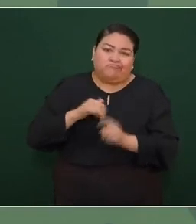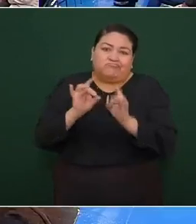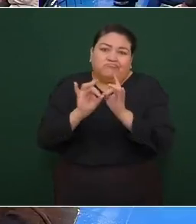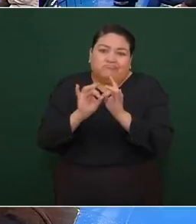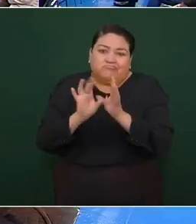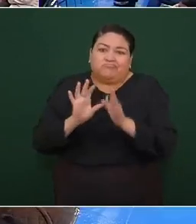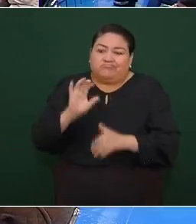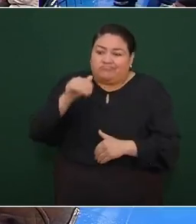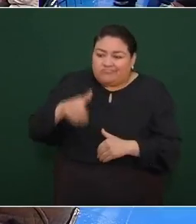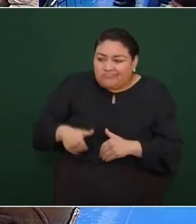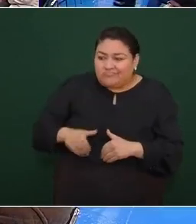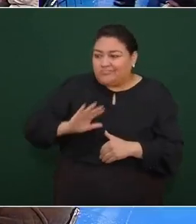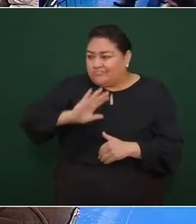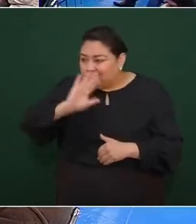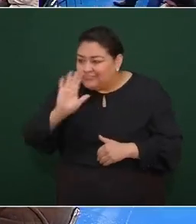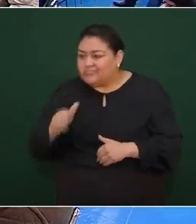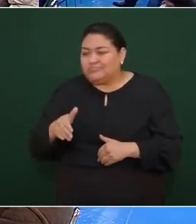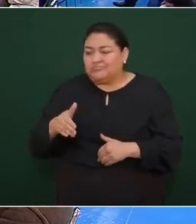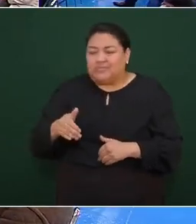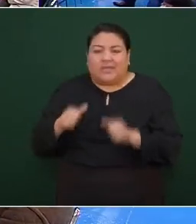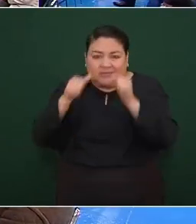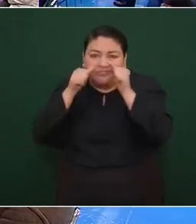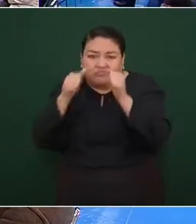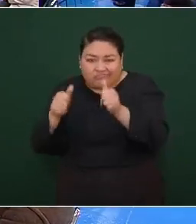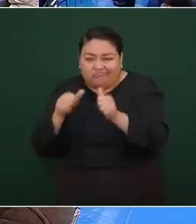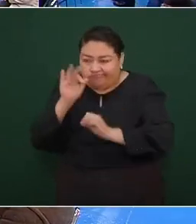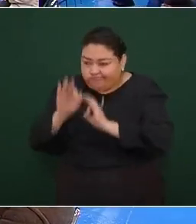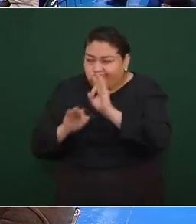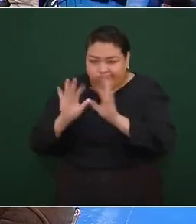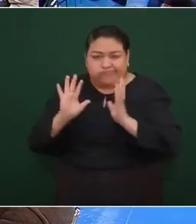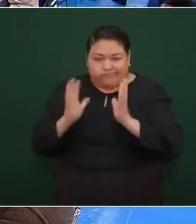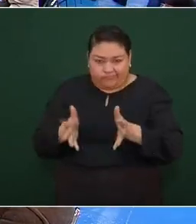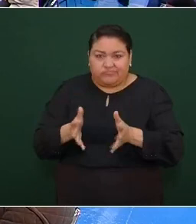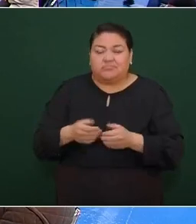perdieron la vida estamos